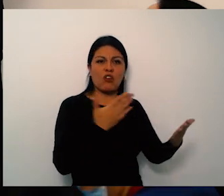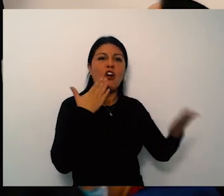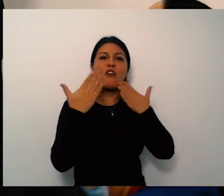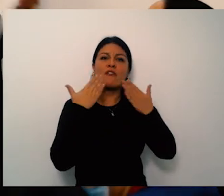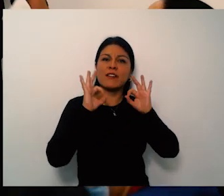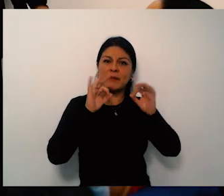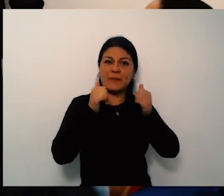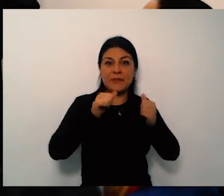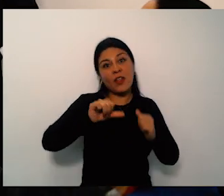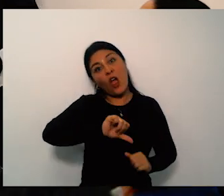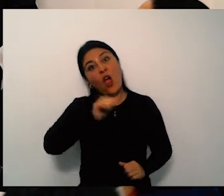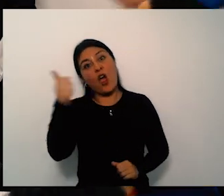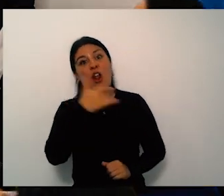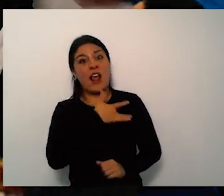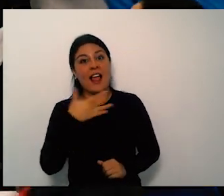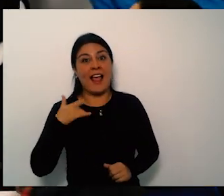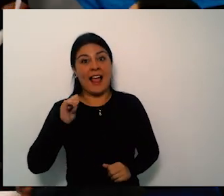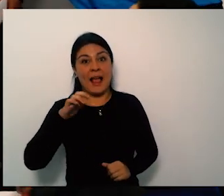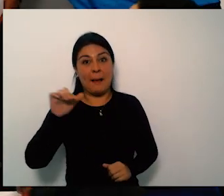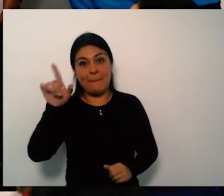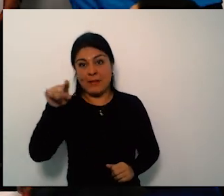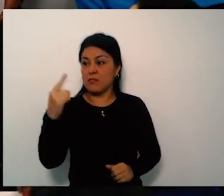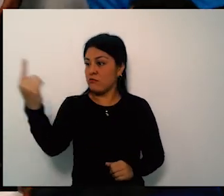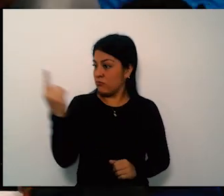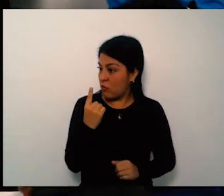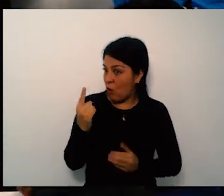para todas y todos por la oportunidad